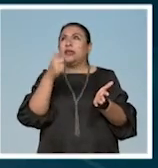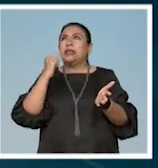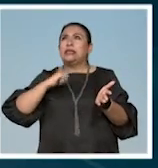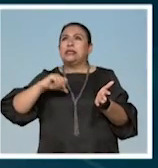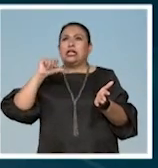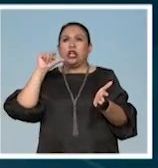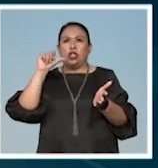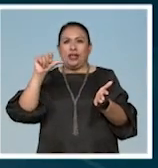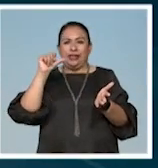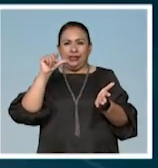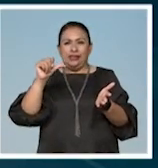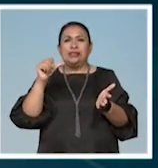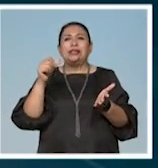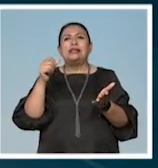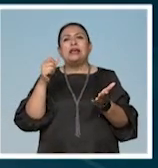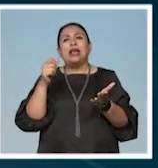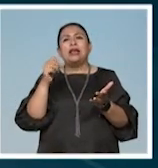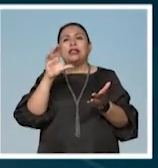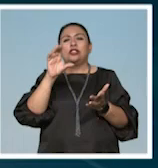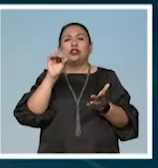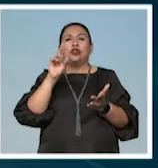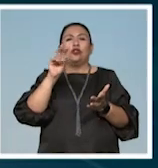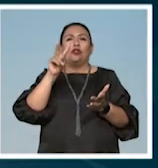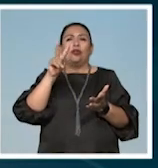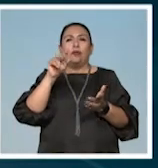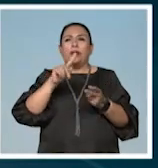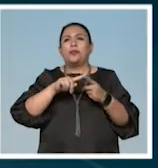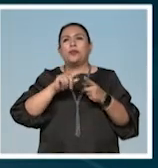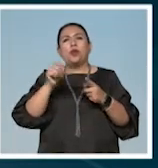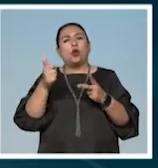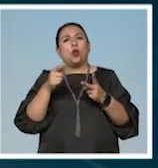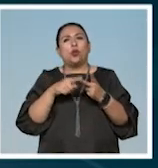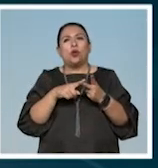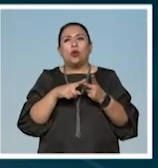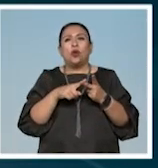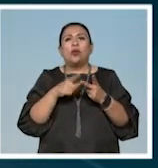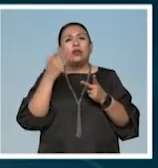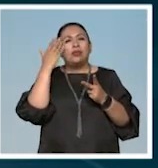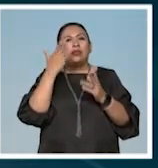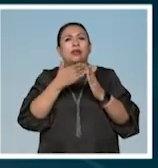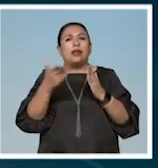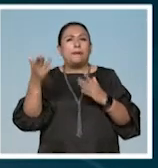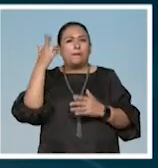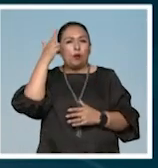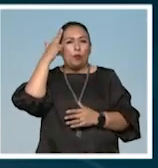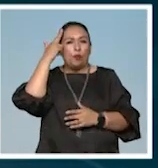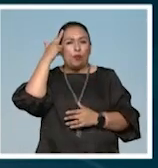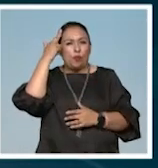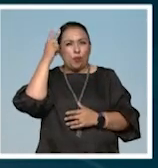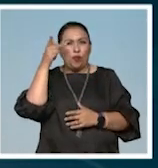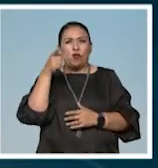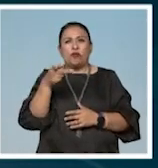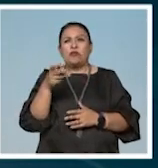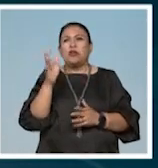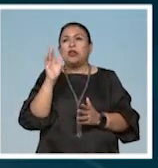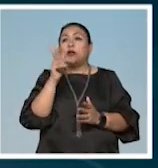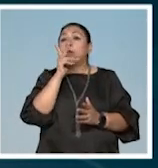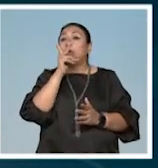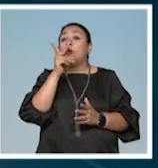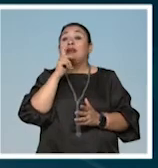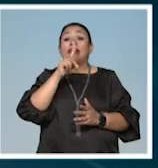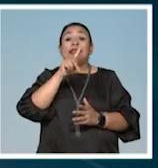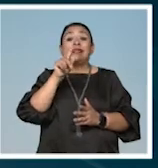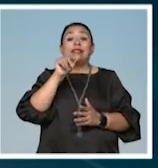XVI de Córdoba y otro de la época de Don Porfirio que se el vocabulario